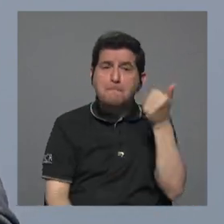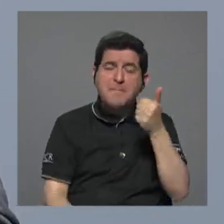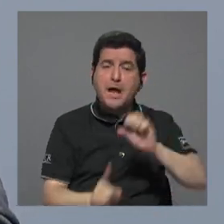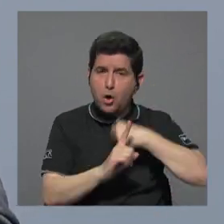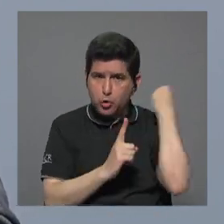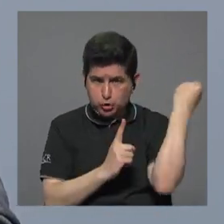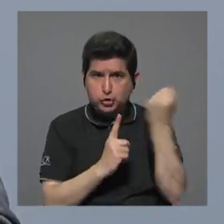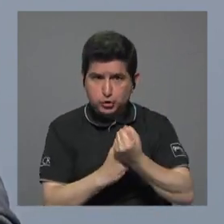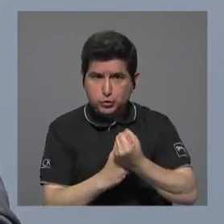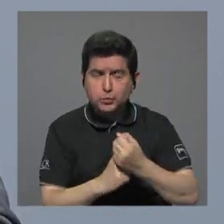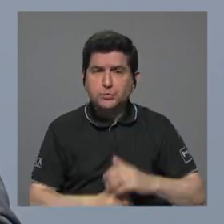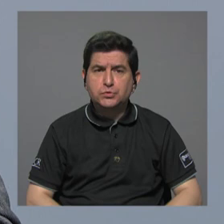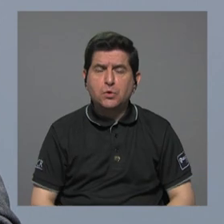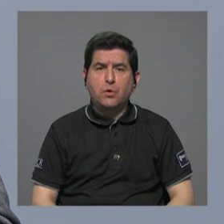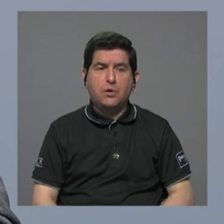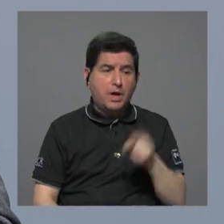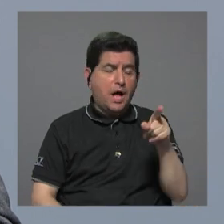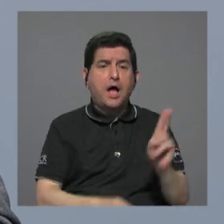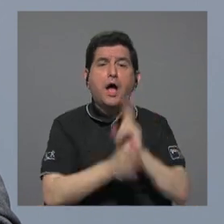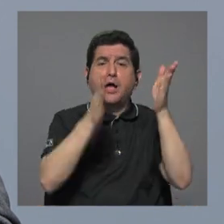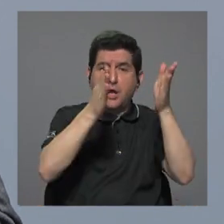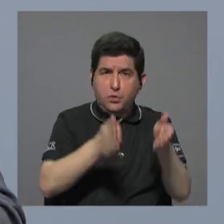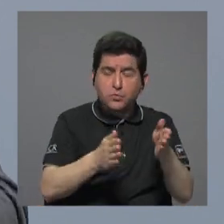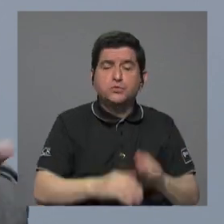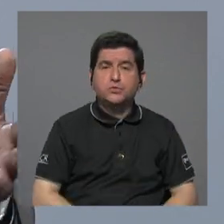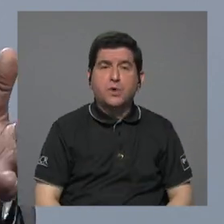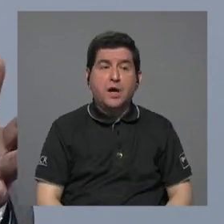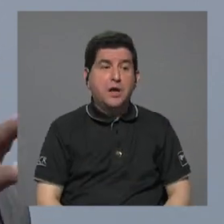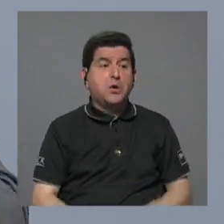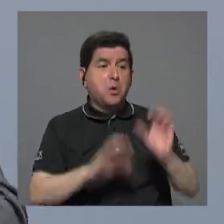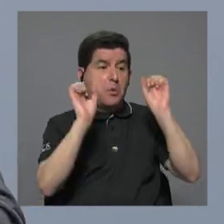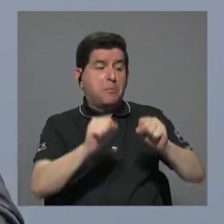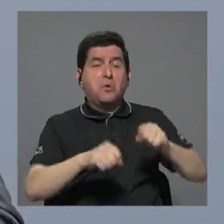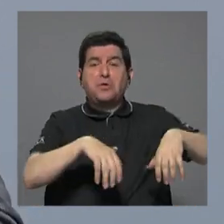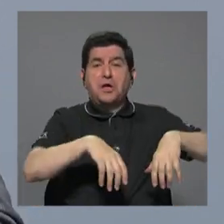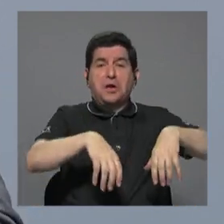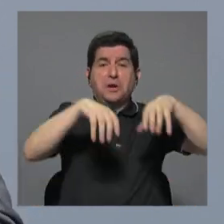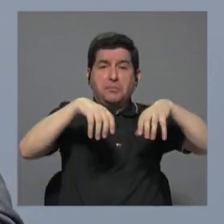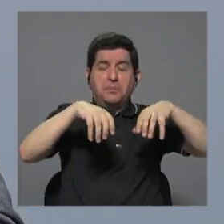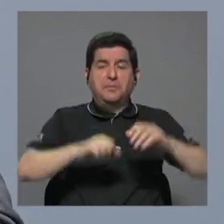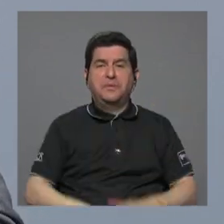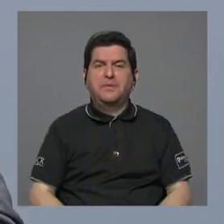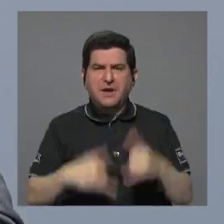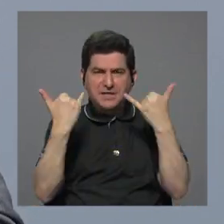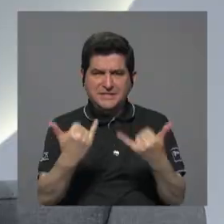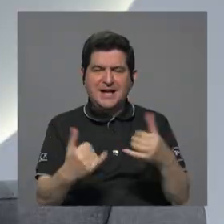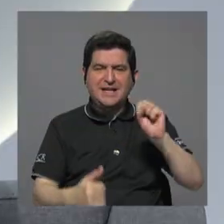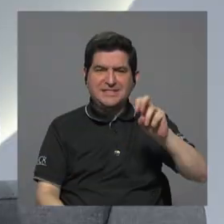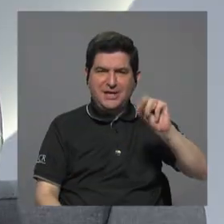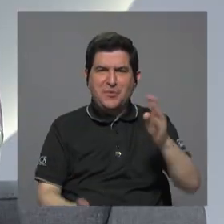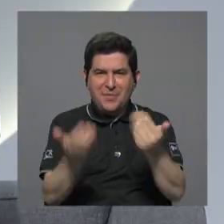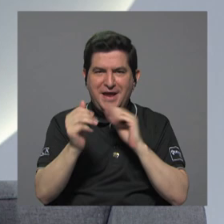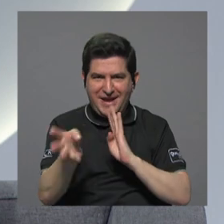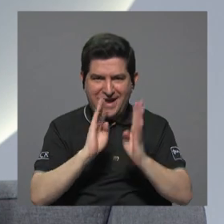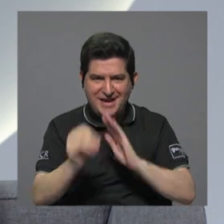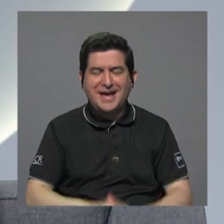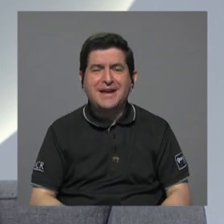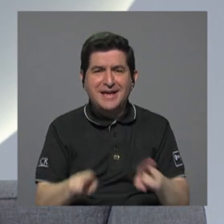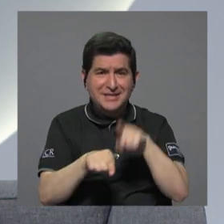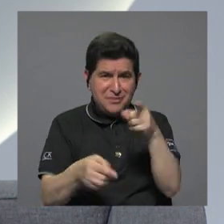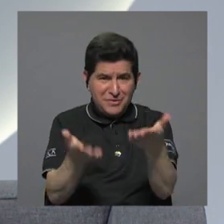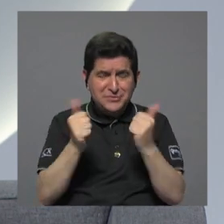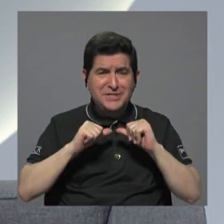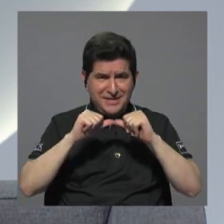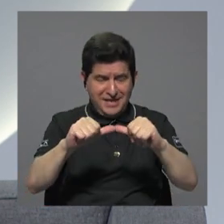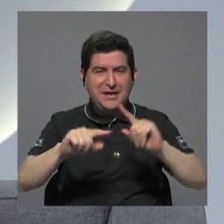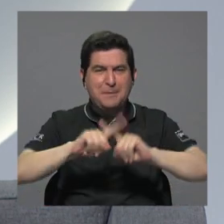condiciones a los usuarios se llevase la carga yo sé que ya Sergio Mena quiere hablar y también usted quiere